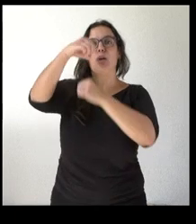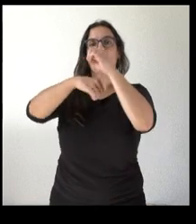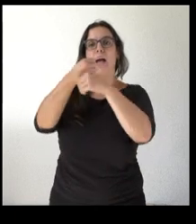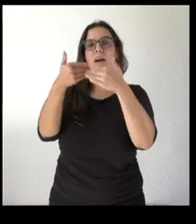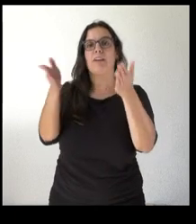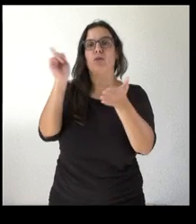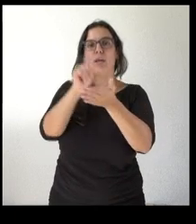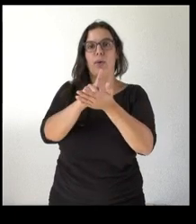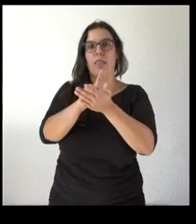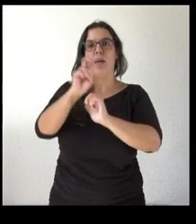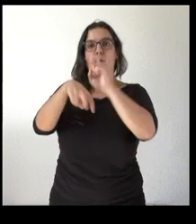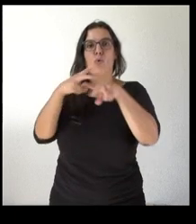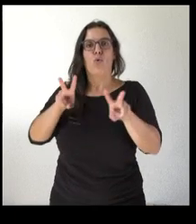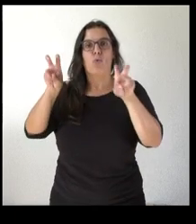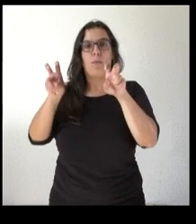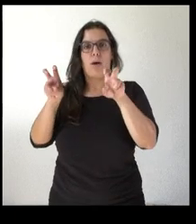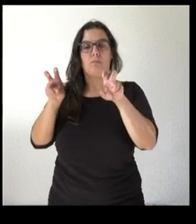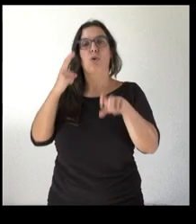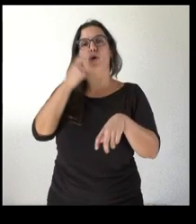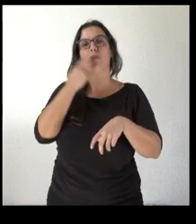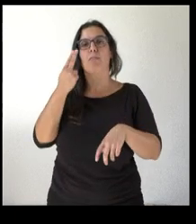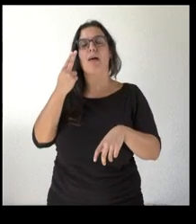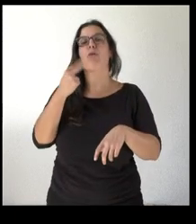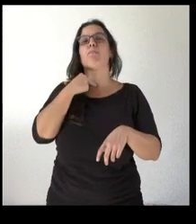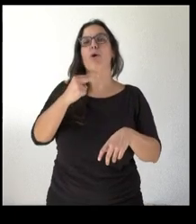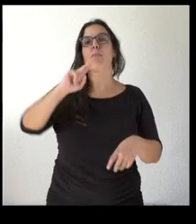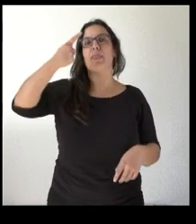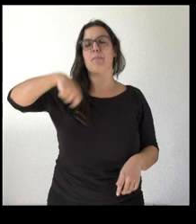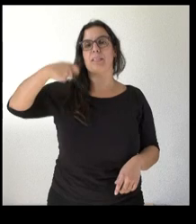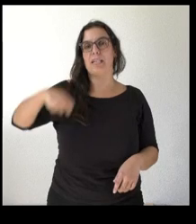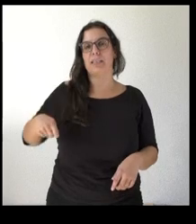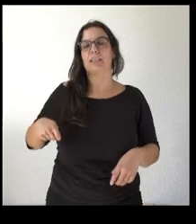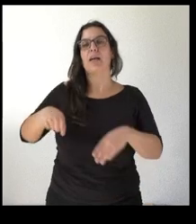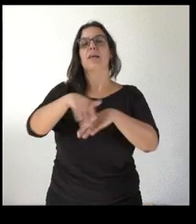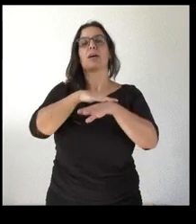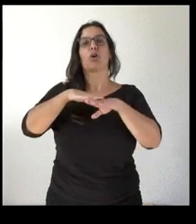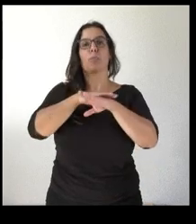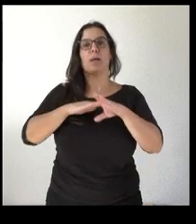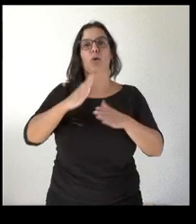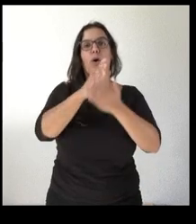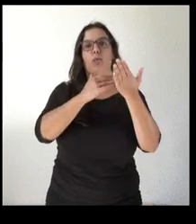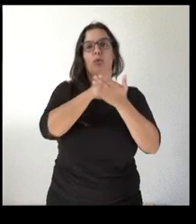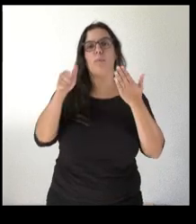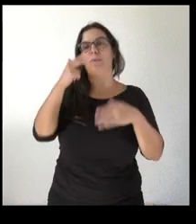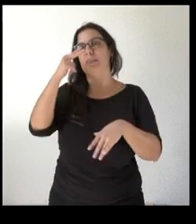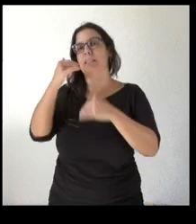central de última generación así lo ha confirmado el vicepresidente del gobierno autonómico Juan García Gallardo durante una visita institucional